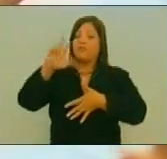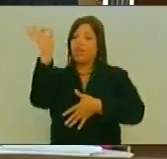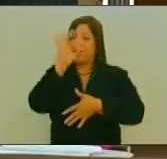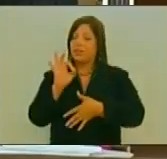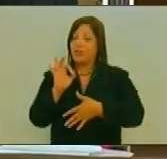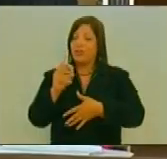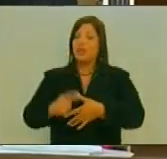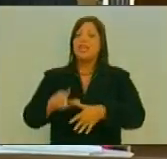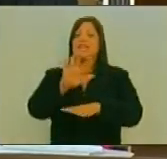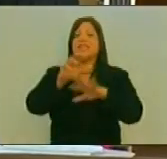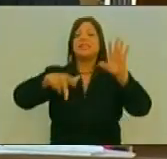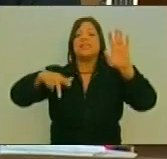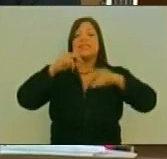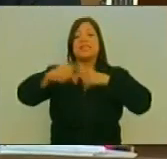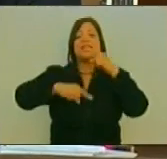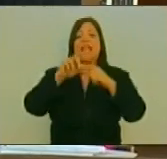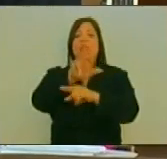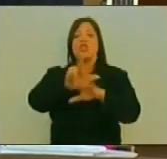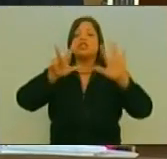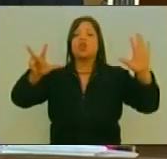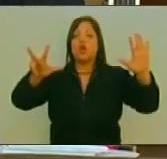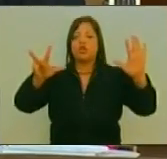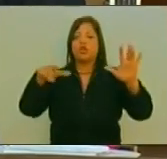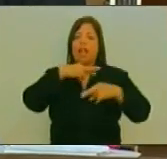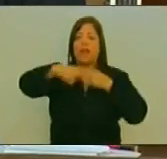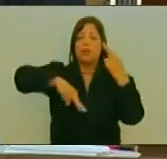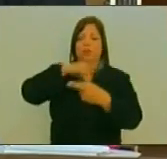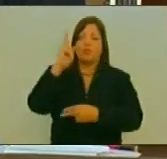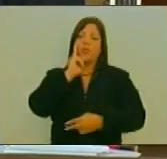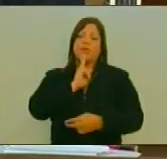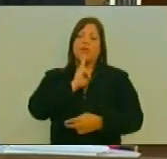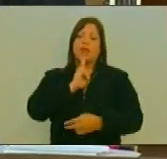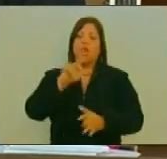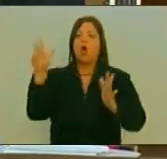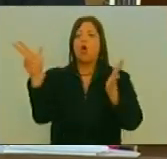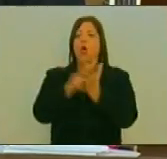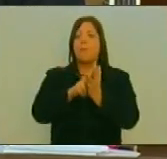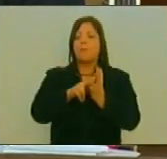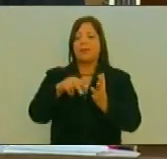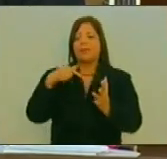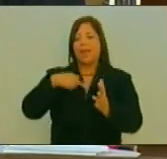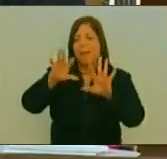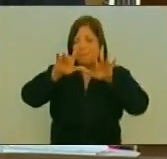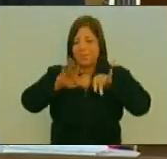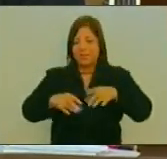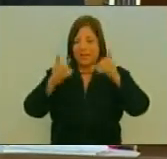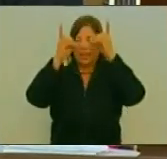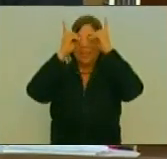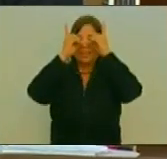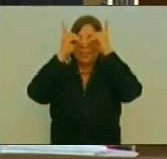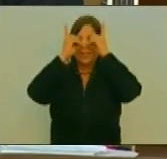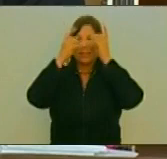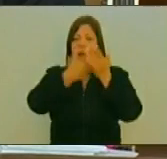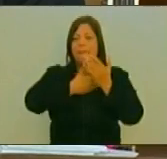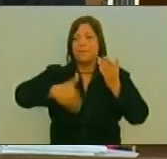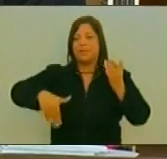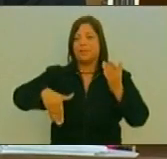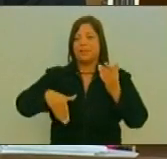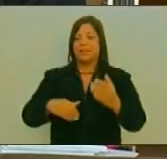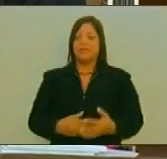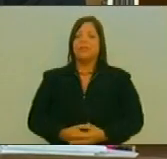18 De la revolución Bolivariana Cúmplase Delci Eloína Rodríguez Gómez Presidenta